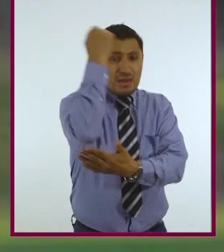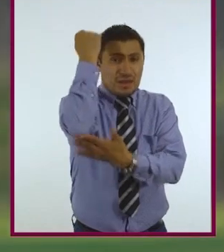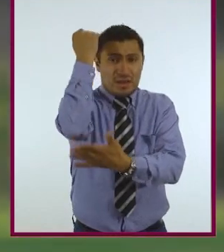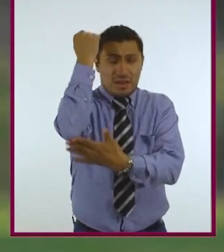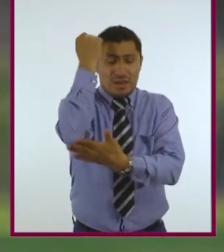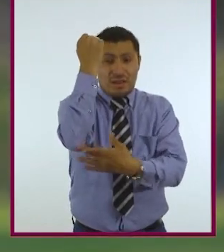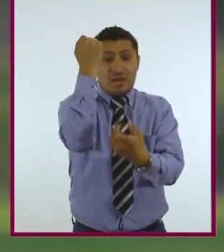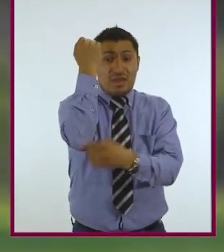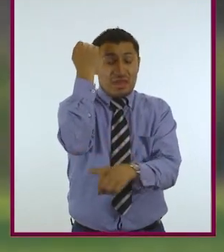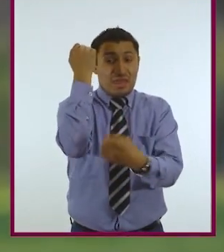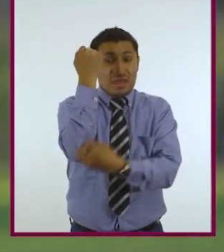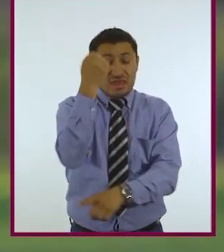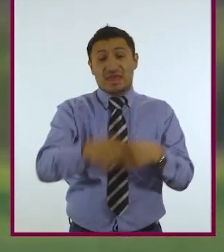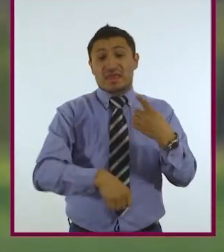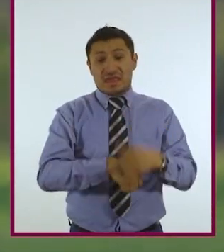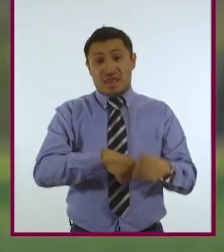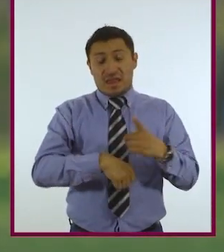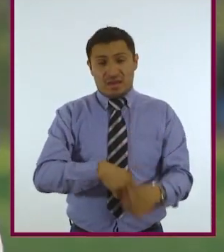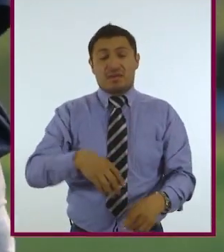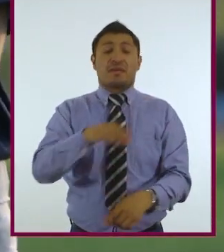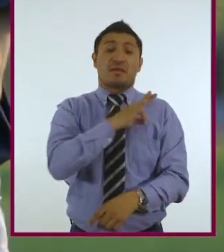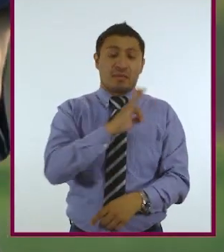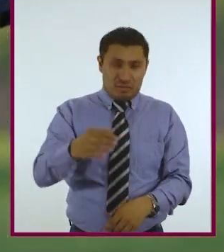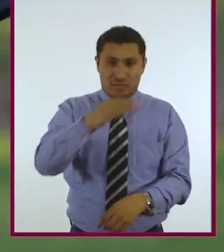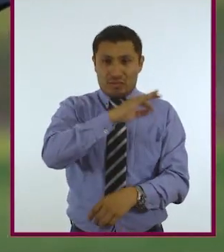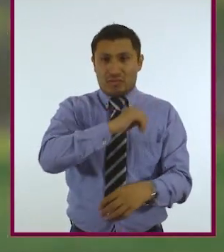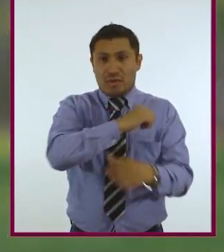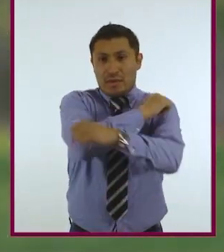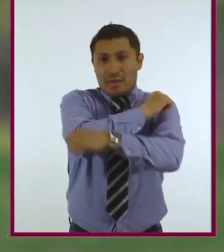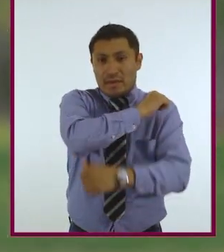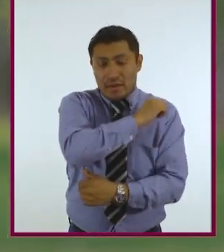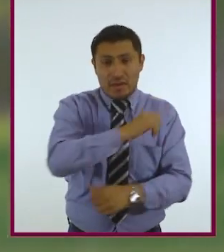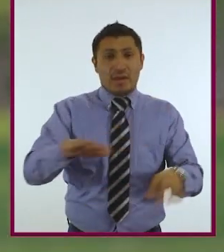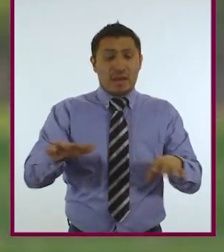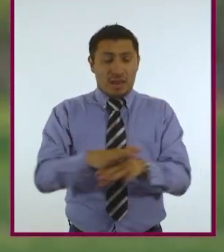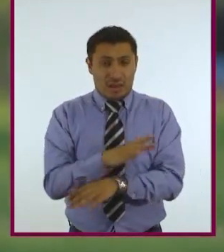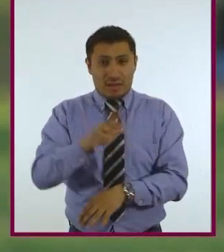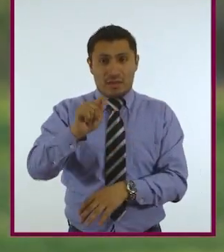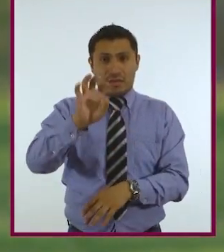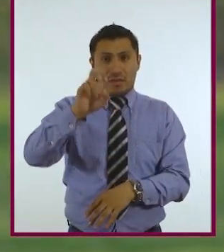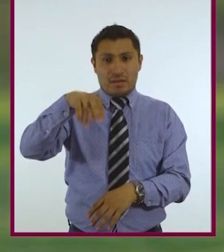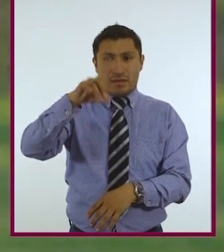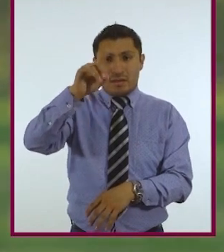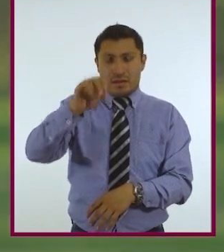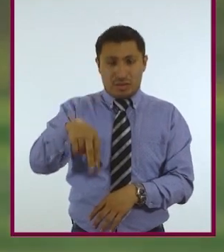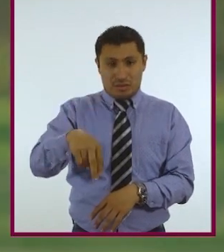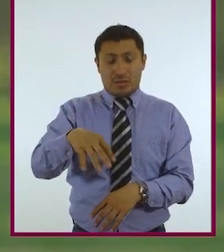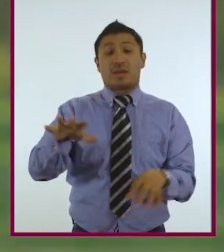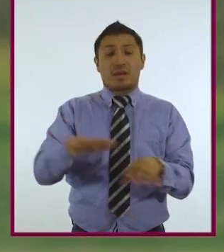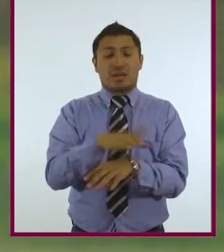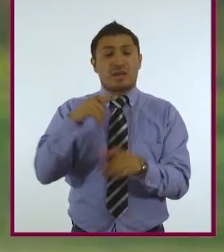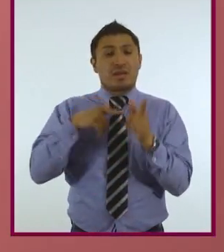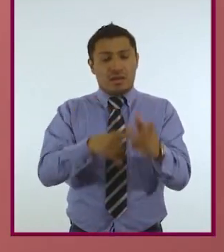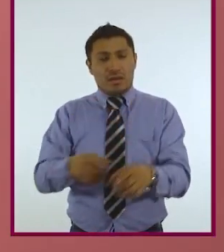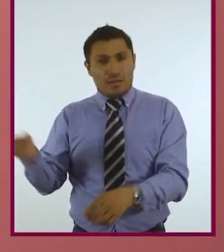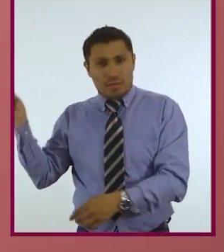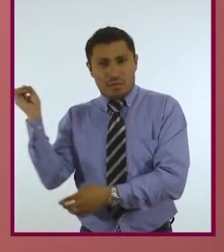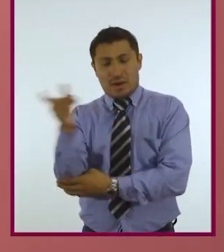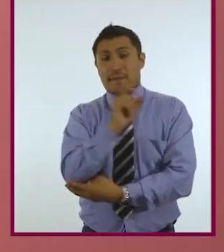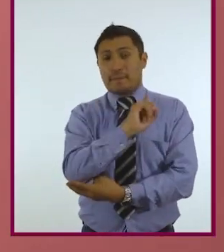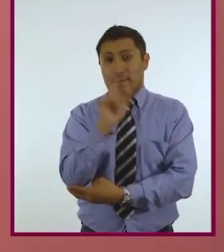a sabiendas que pueden someterse a la operación de sustitución de tendón y seguir lanzando a un buen nivel profesional.